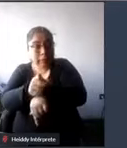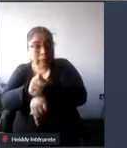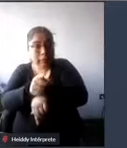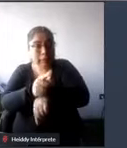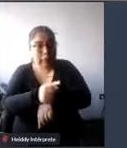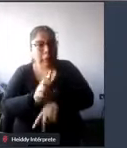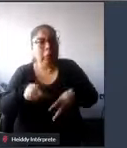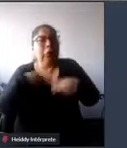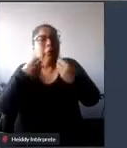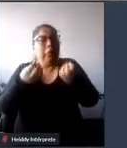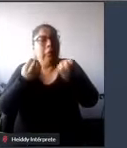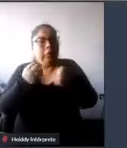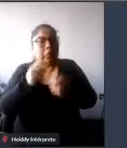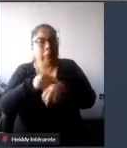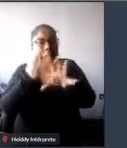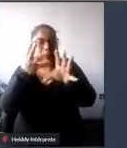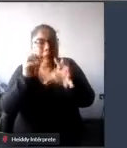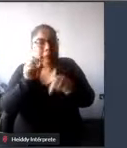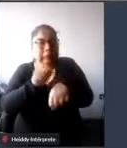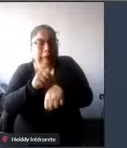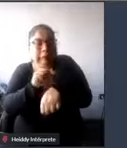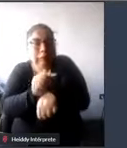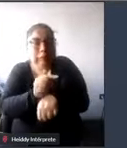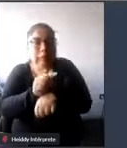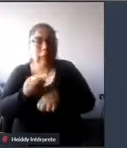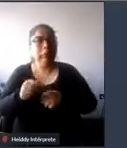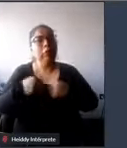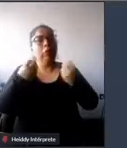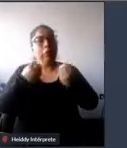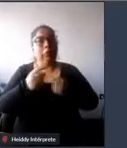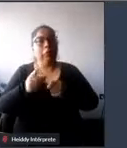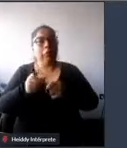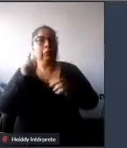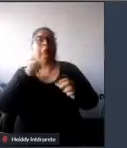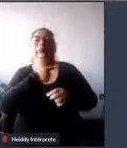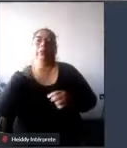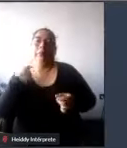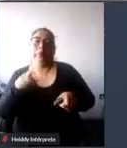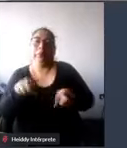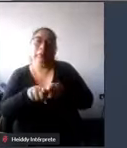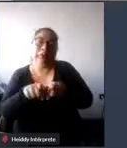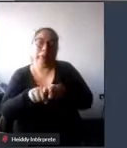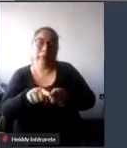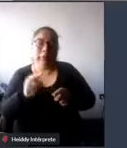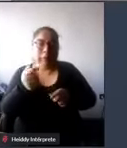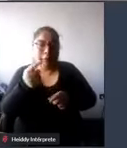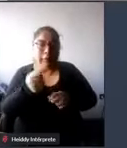90 segundos estamos hechos entonces